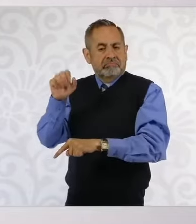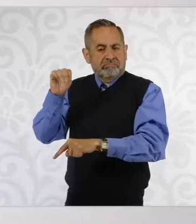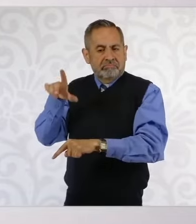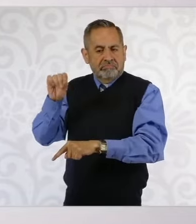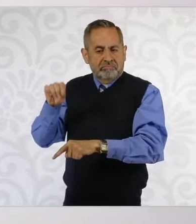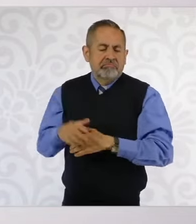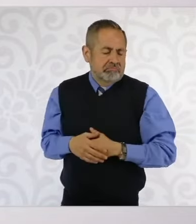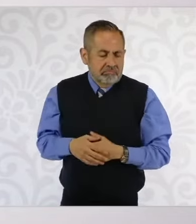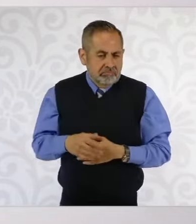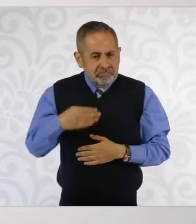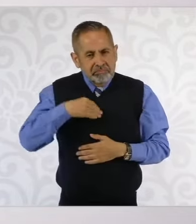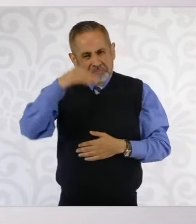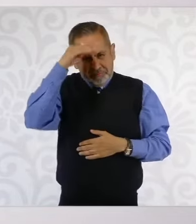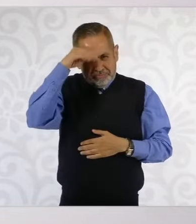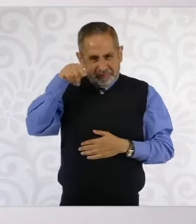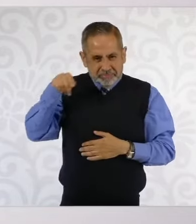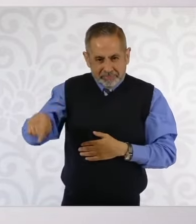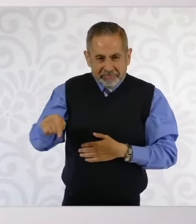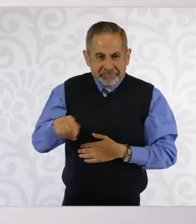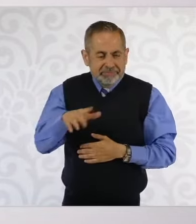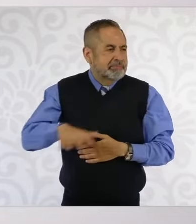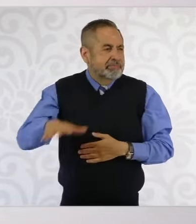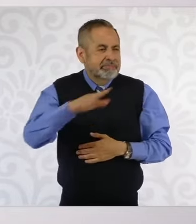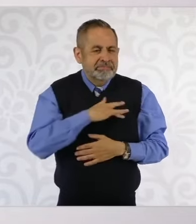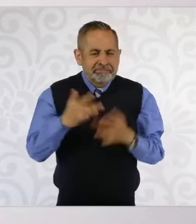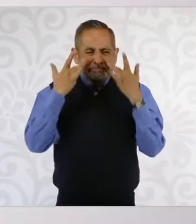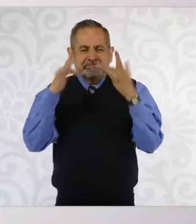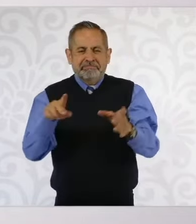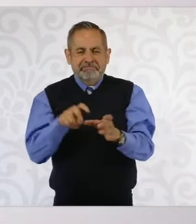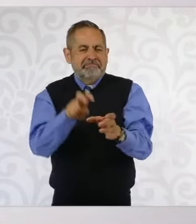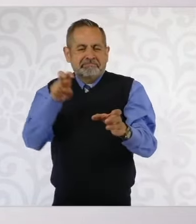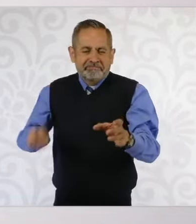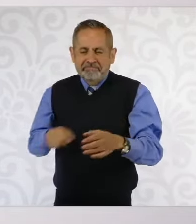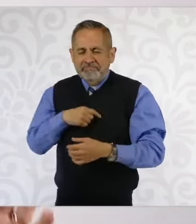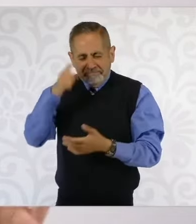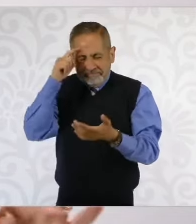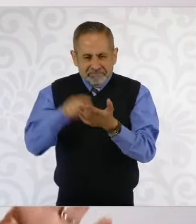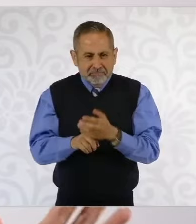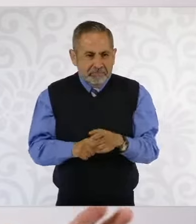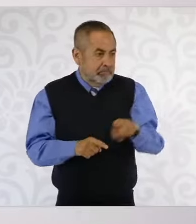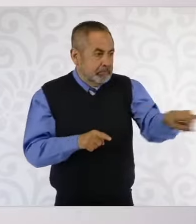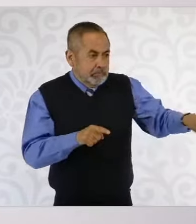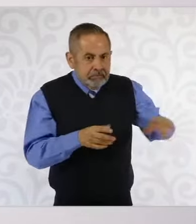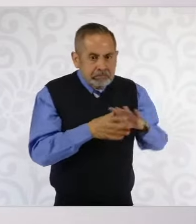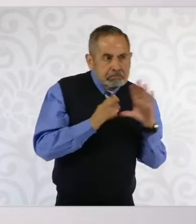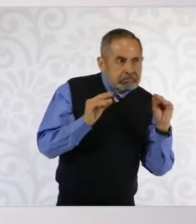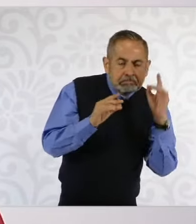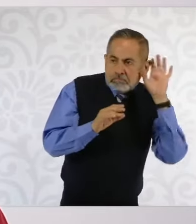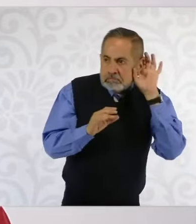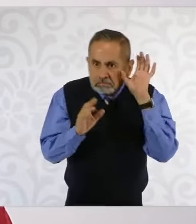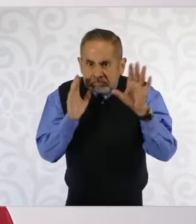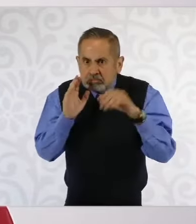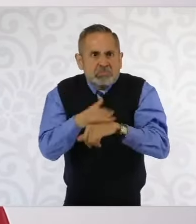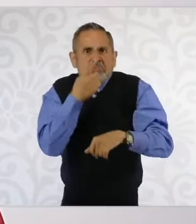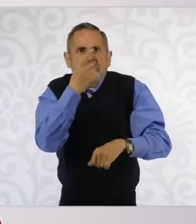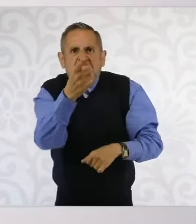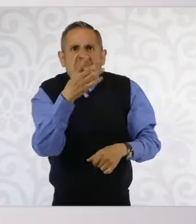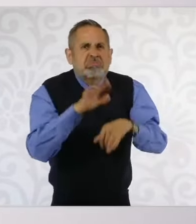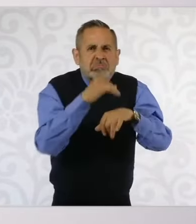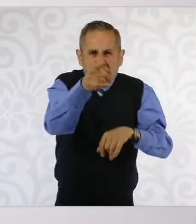Yo pienso que no se ha retirado de la vida pública, y ya nuestros adversarios están escuchando por qué digo esto,